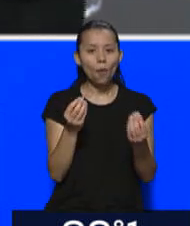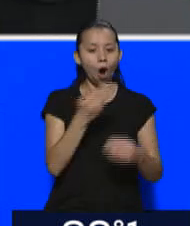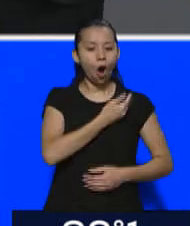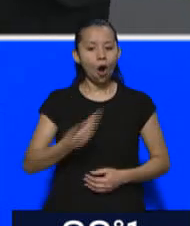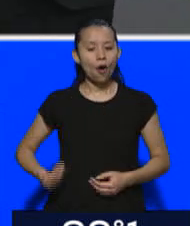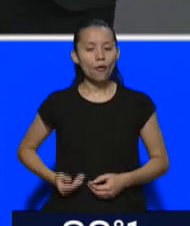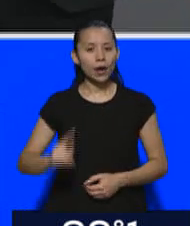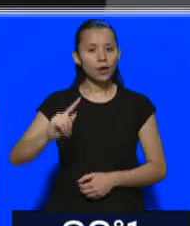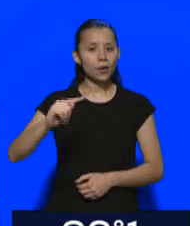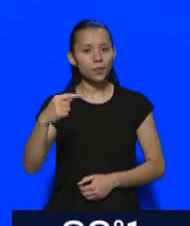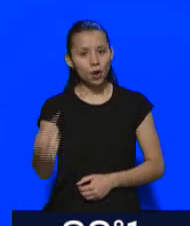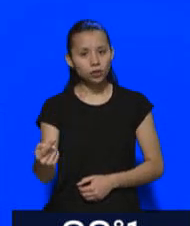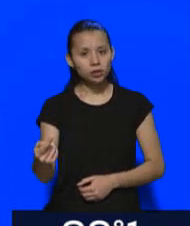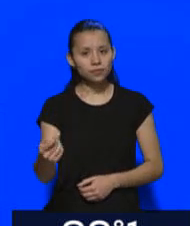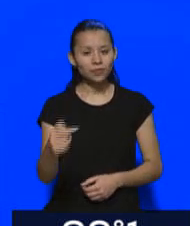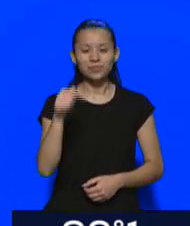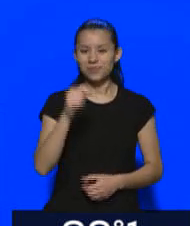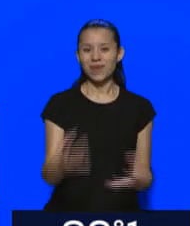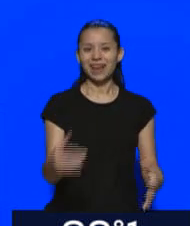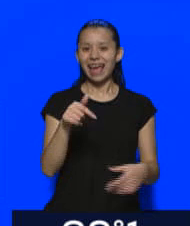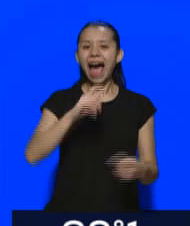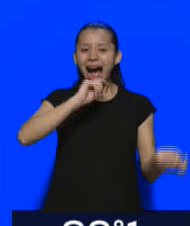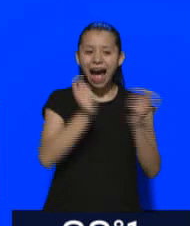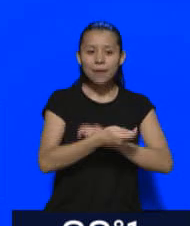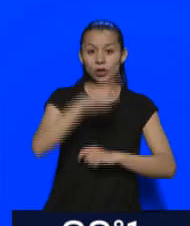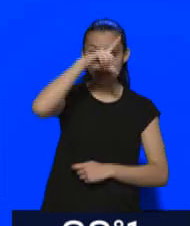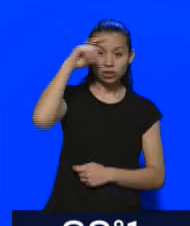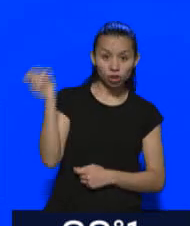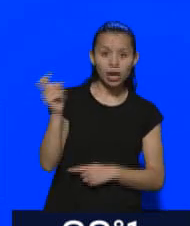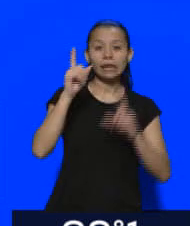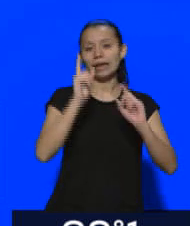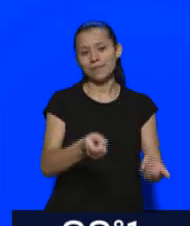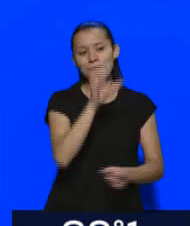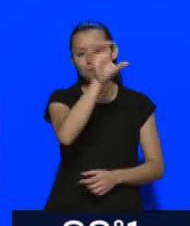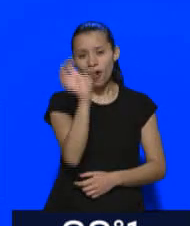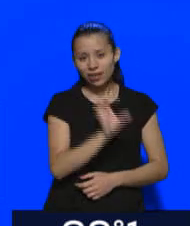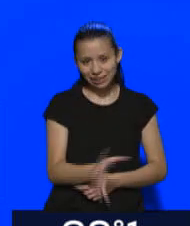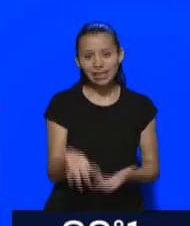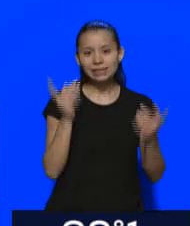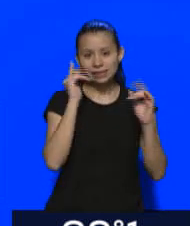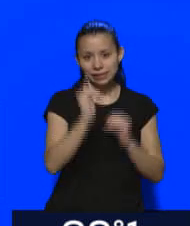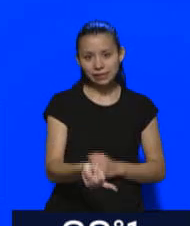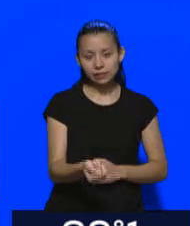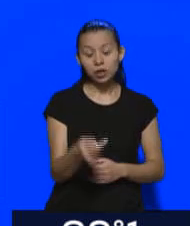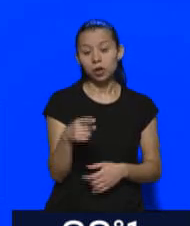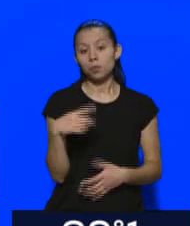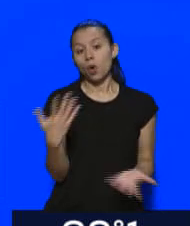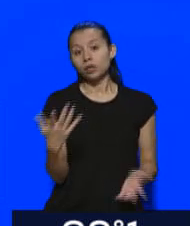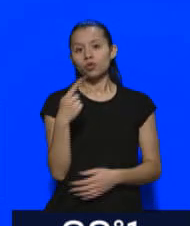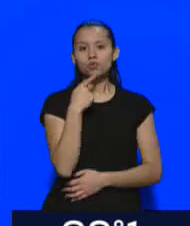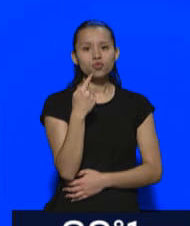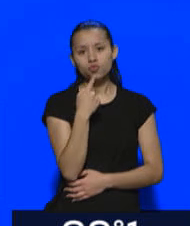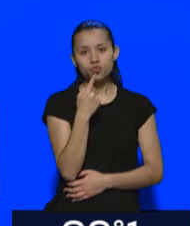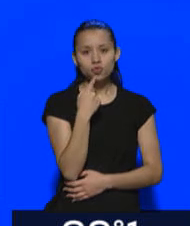dentro de un contexto de cambios a nivel nacional. Y por supuesto que también a nivel provincial y había crecido la expectativa. ¿Qué